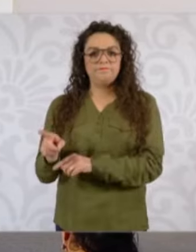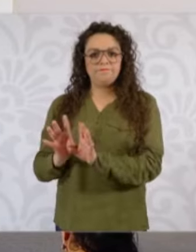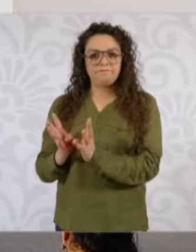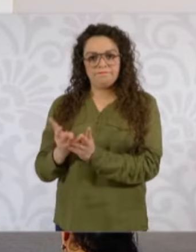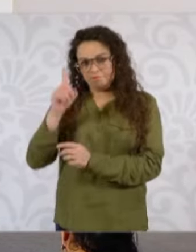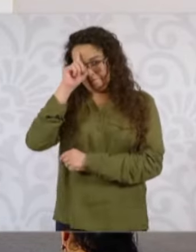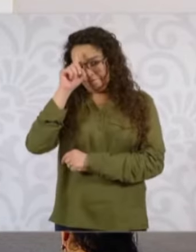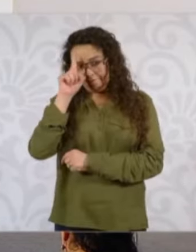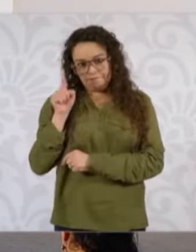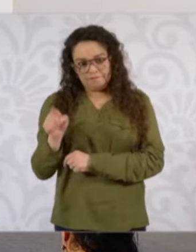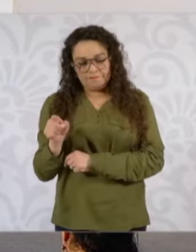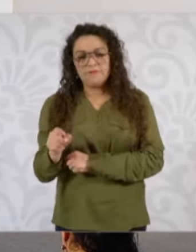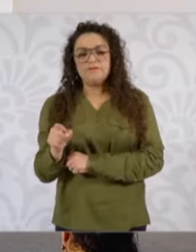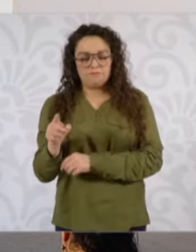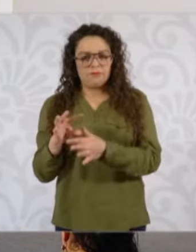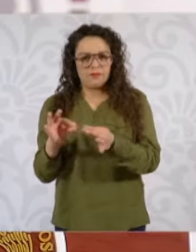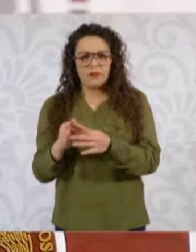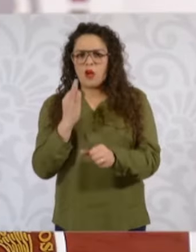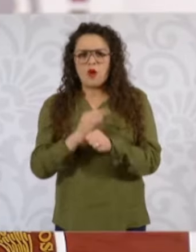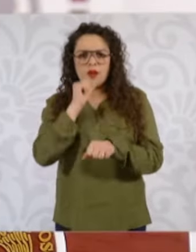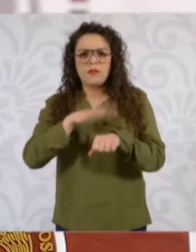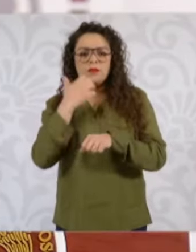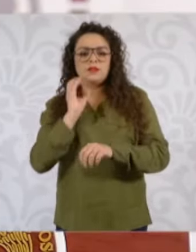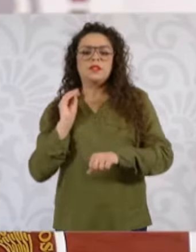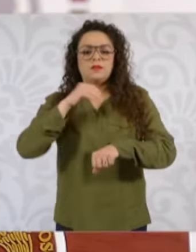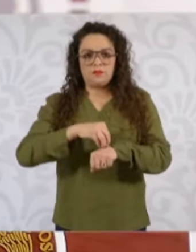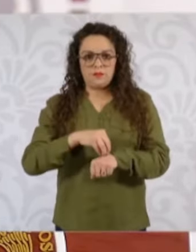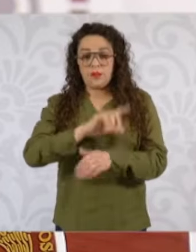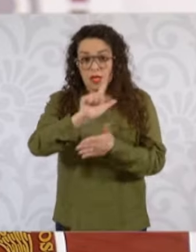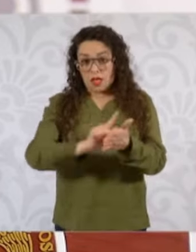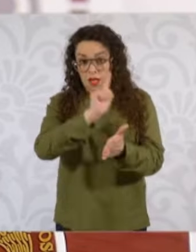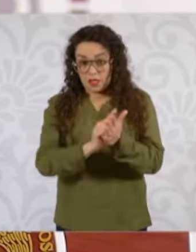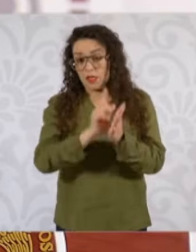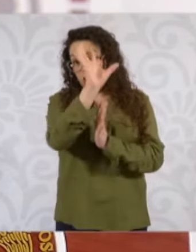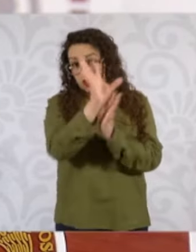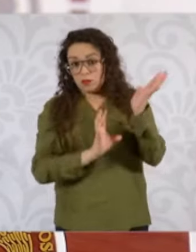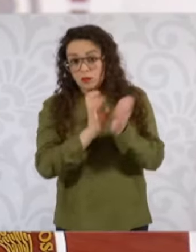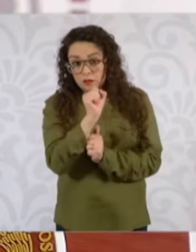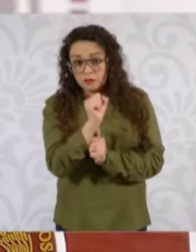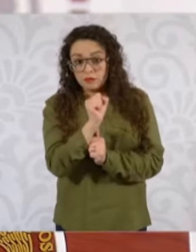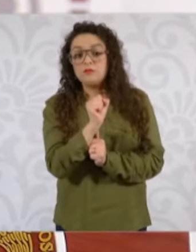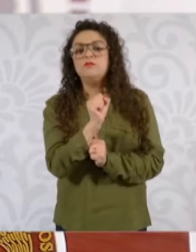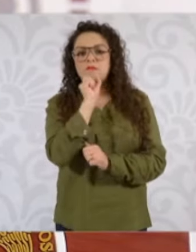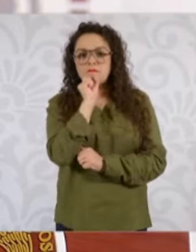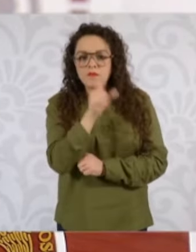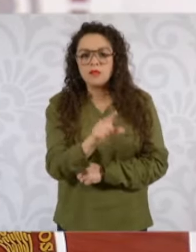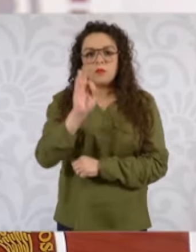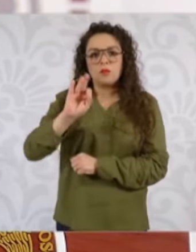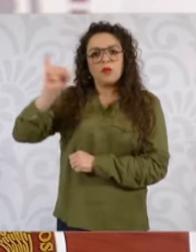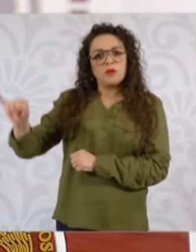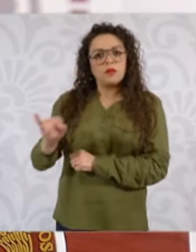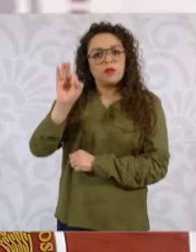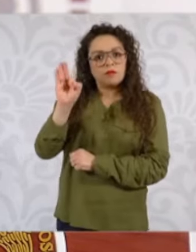Simplemente señalo lo siguiente, la Constitución y las leyes también obligan al Poder Judicial Federal. Es un poder